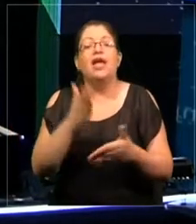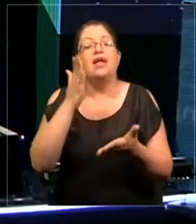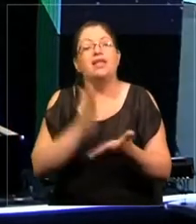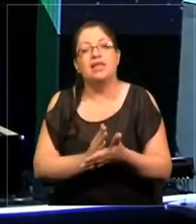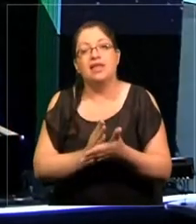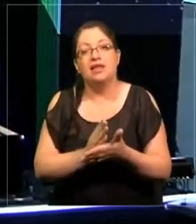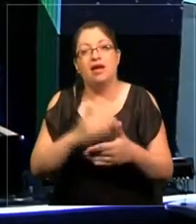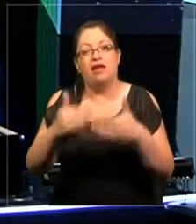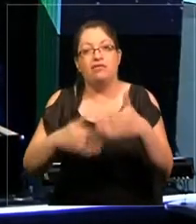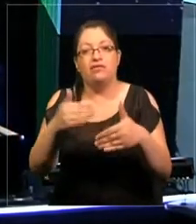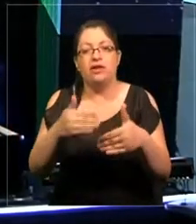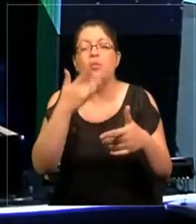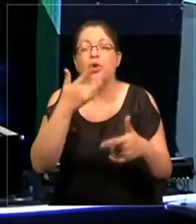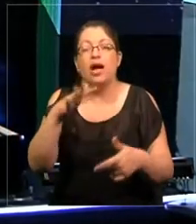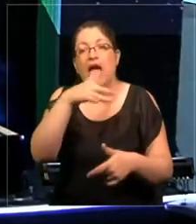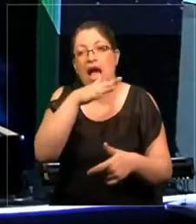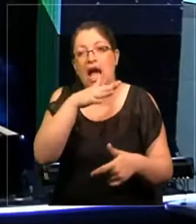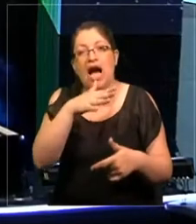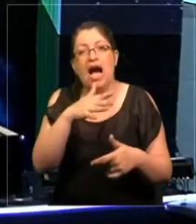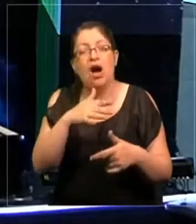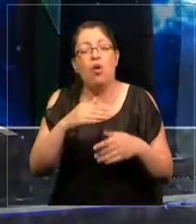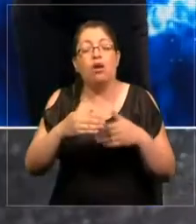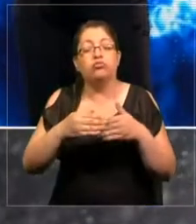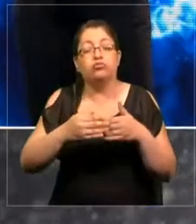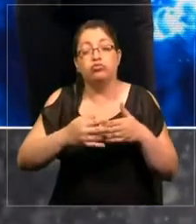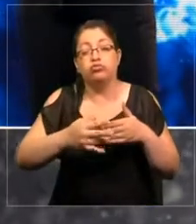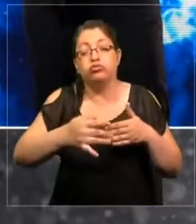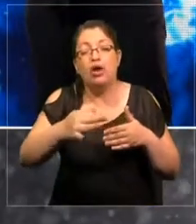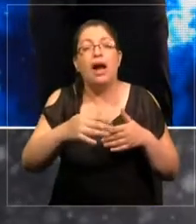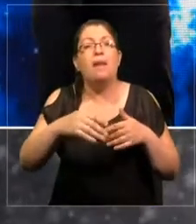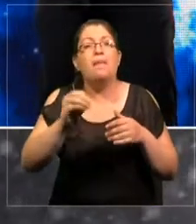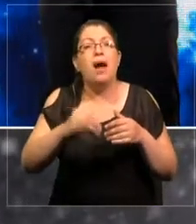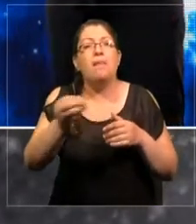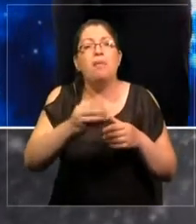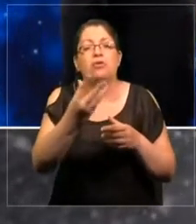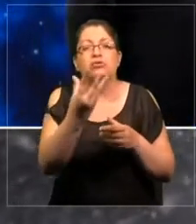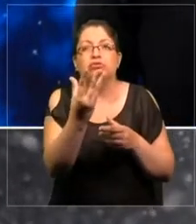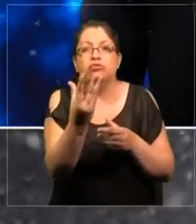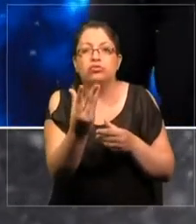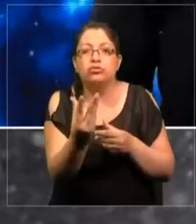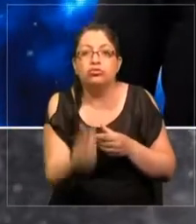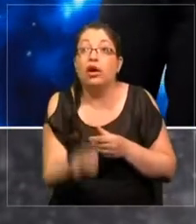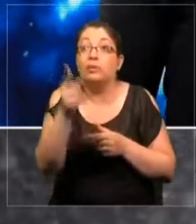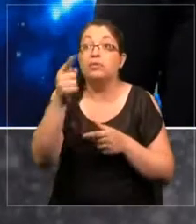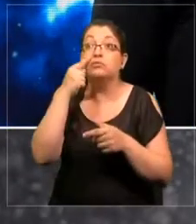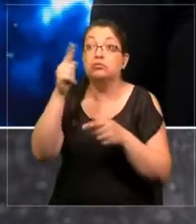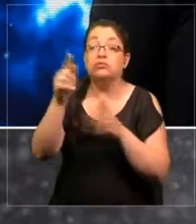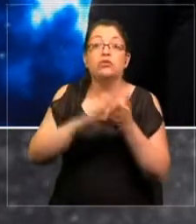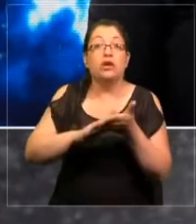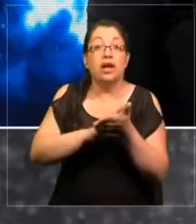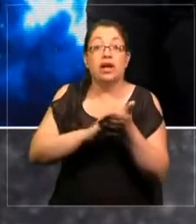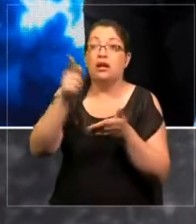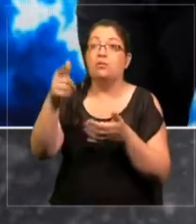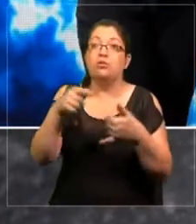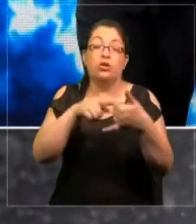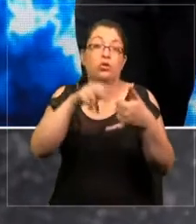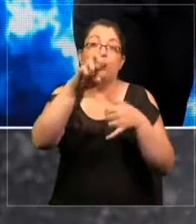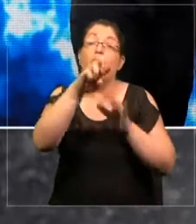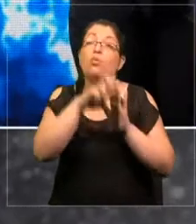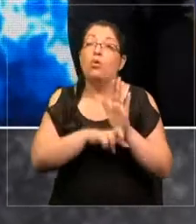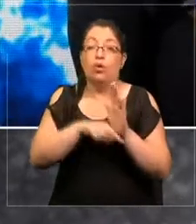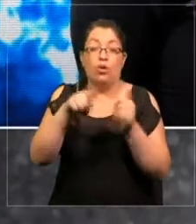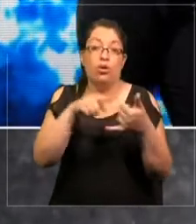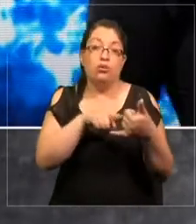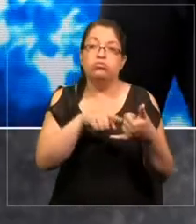porque el agua cada vez es más escasa. Entonces, aquí hay algunos ejemplos. Esta es una aplicación que,